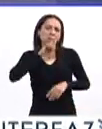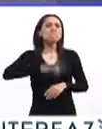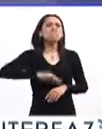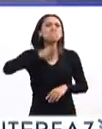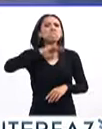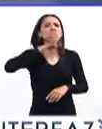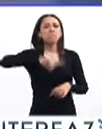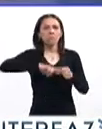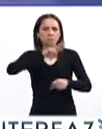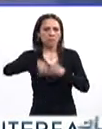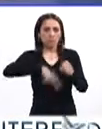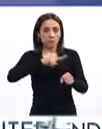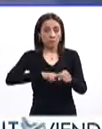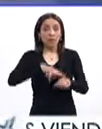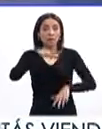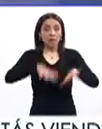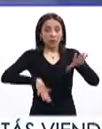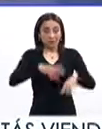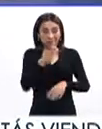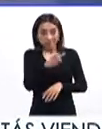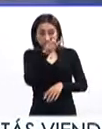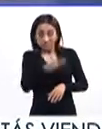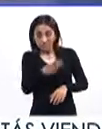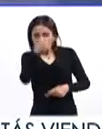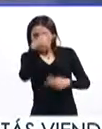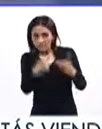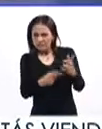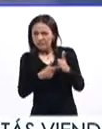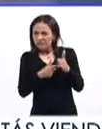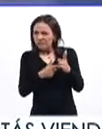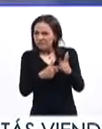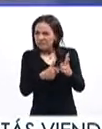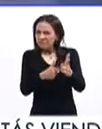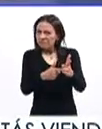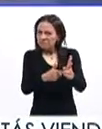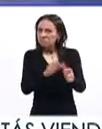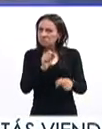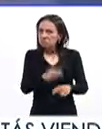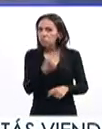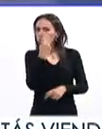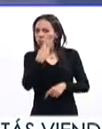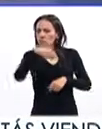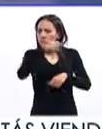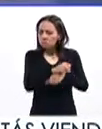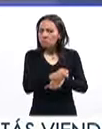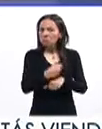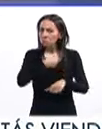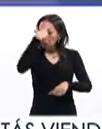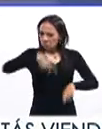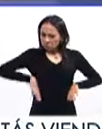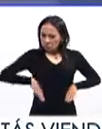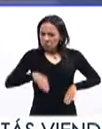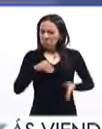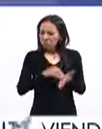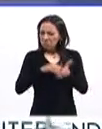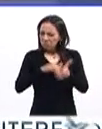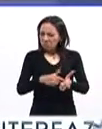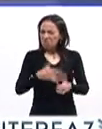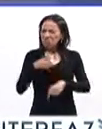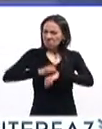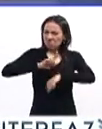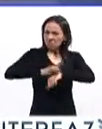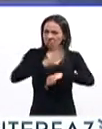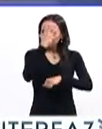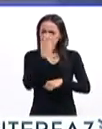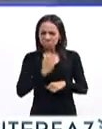Cuando esto ya estaba persistiendo durante más tiempo, ya pasaron dos semanas y yo sigo igual, y diariamente me siento triste, y ya